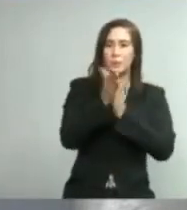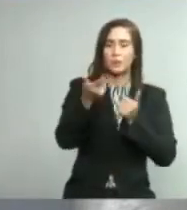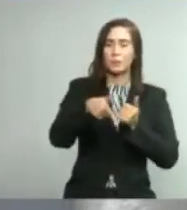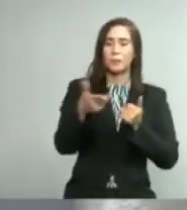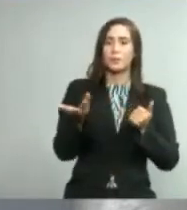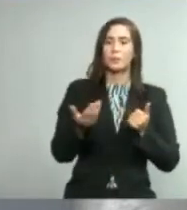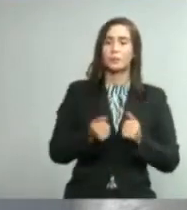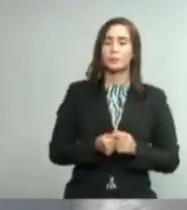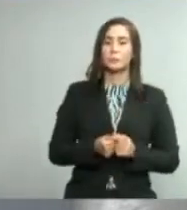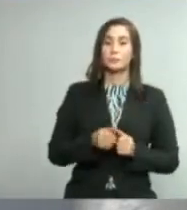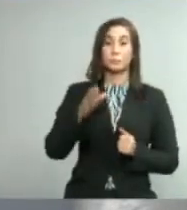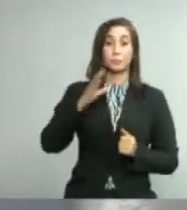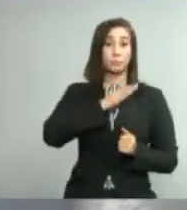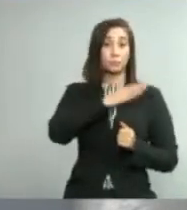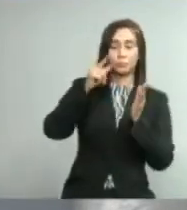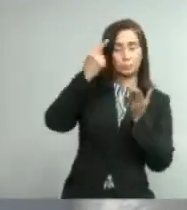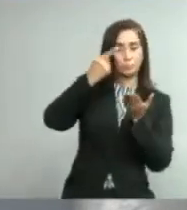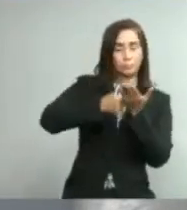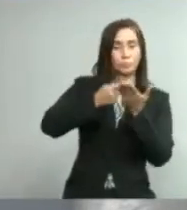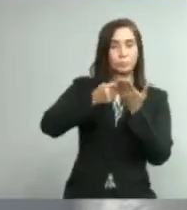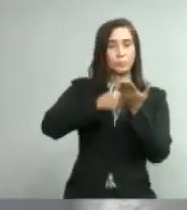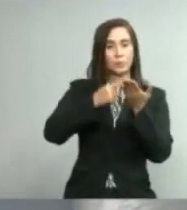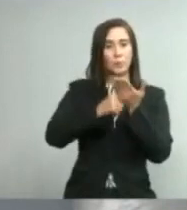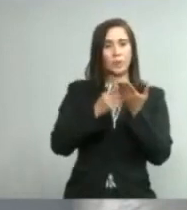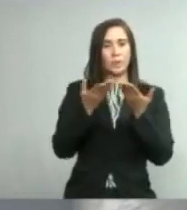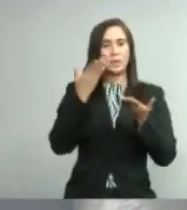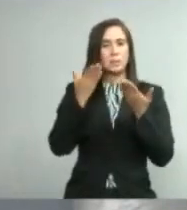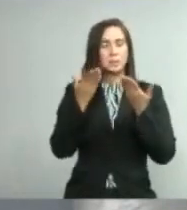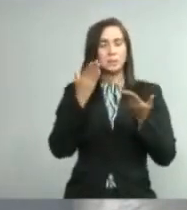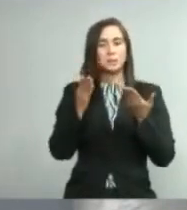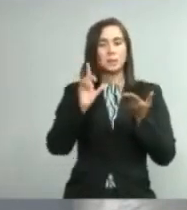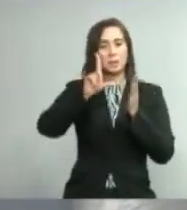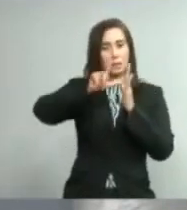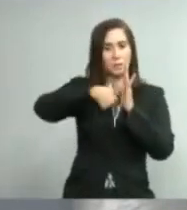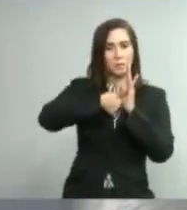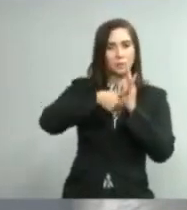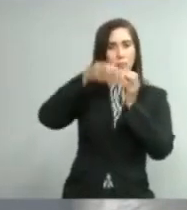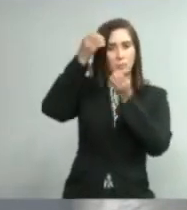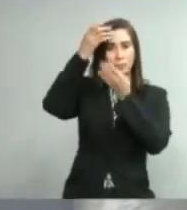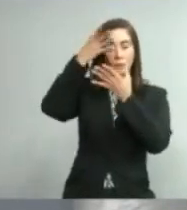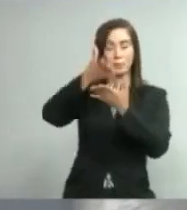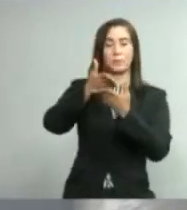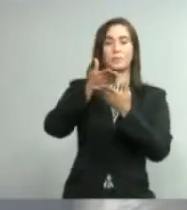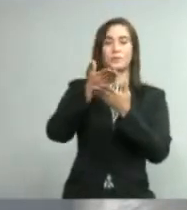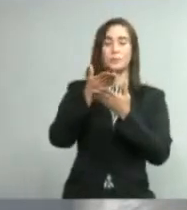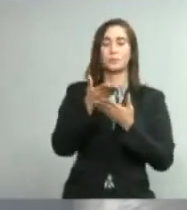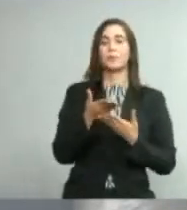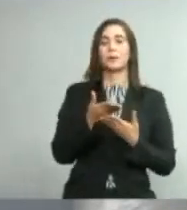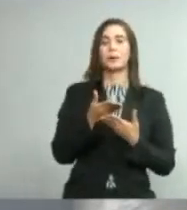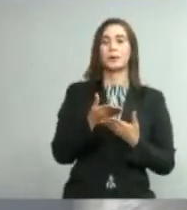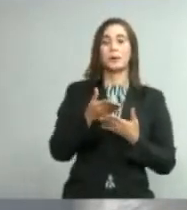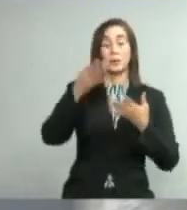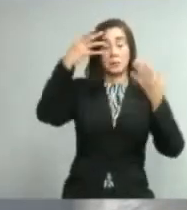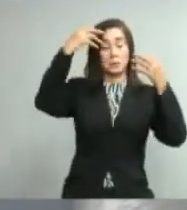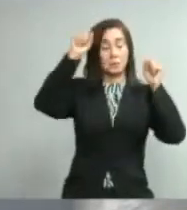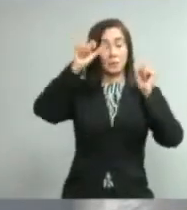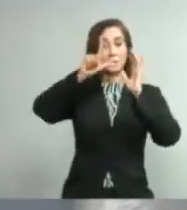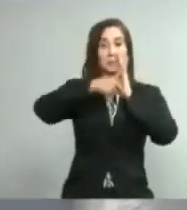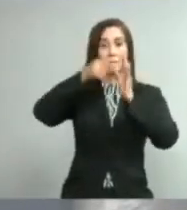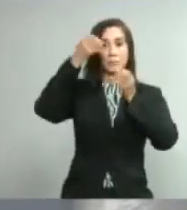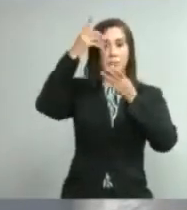La comisión ha avanzado bastante fechas probables establecidas eso se lo dirá el presidente